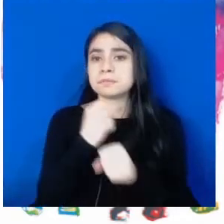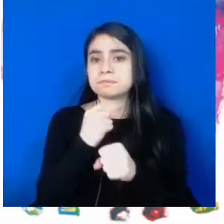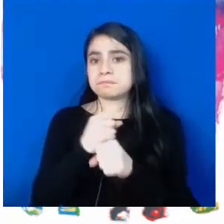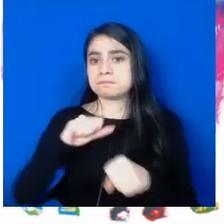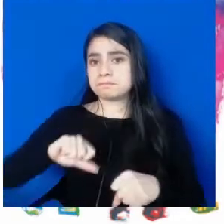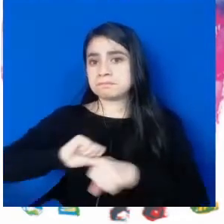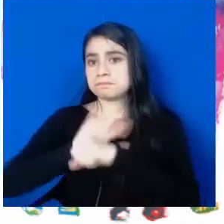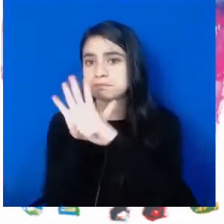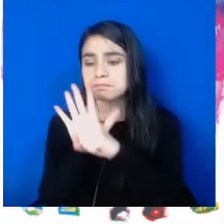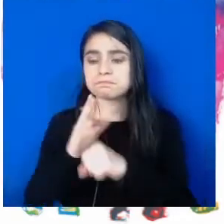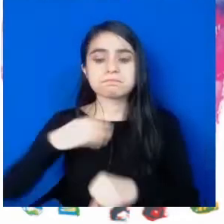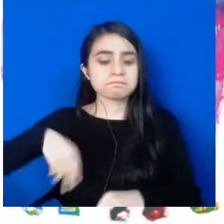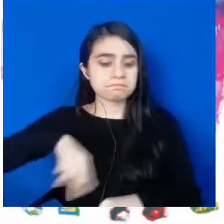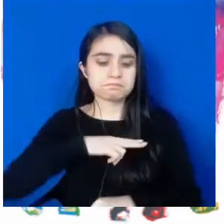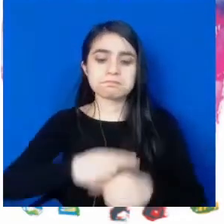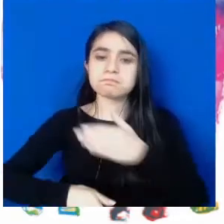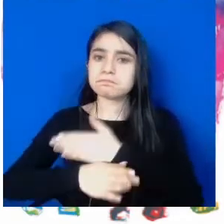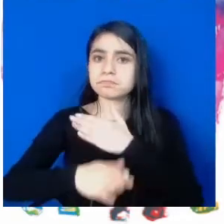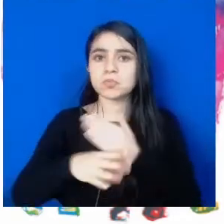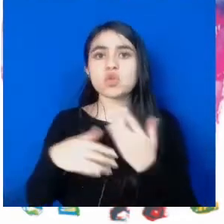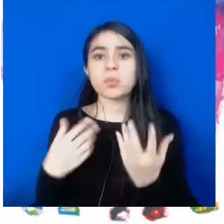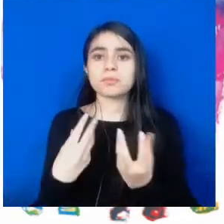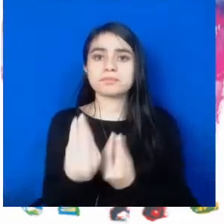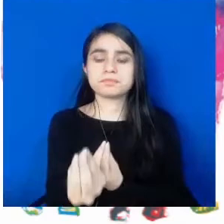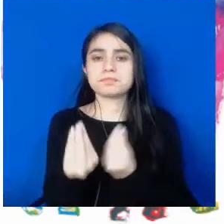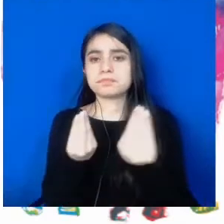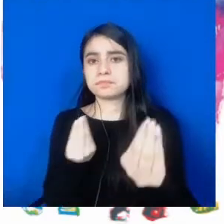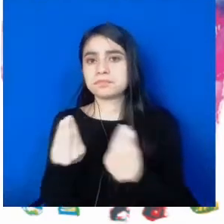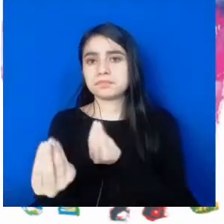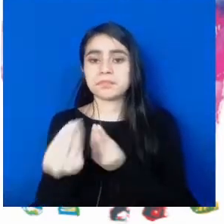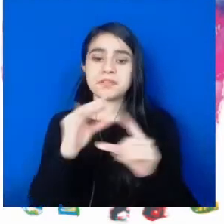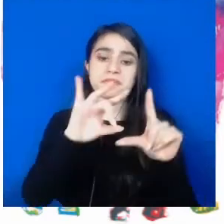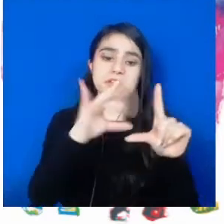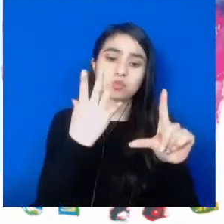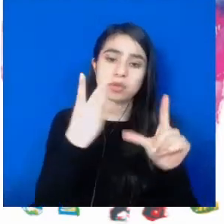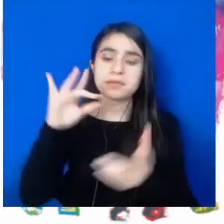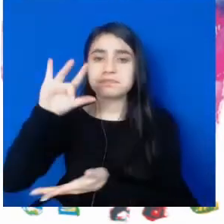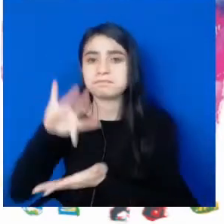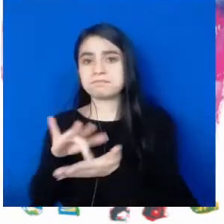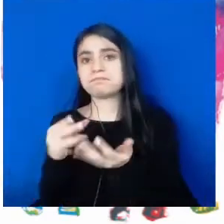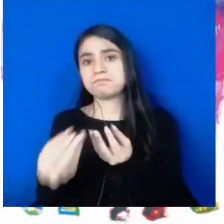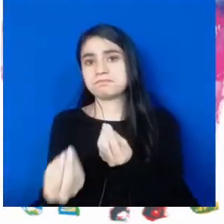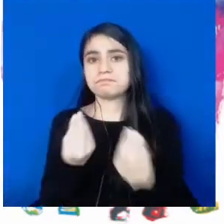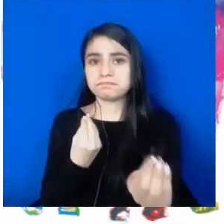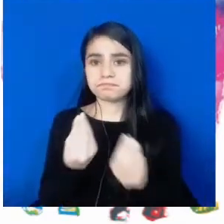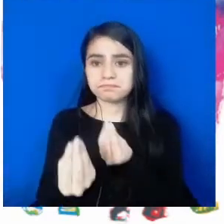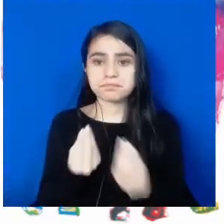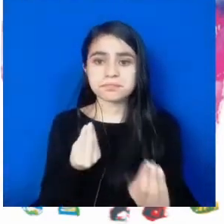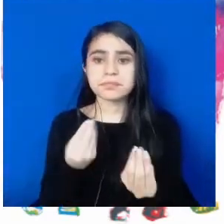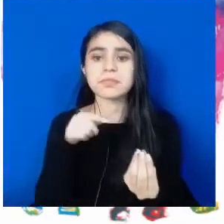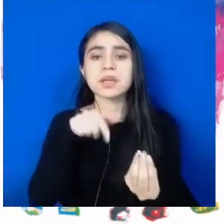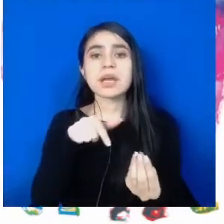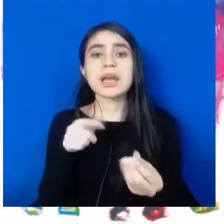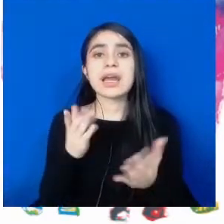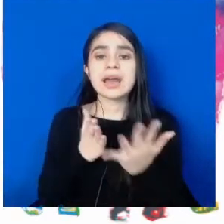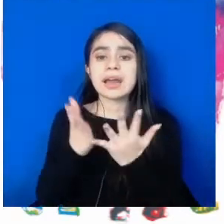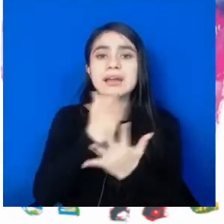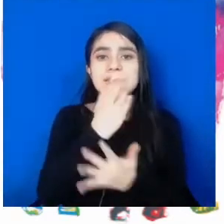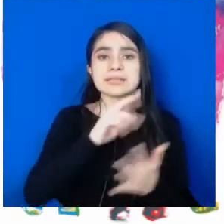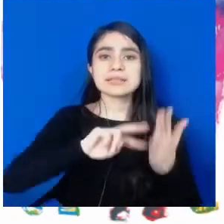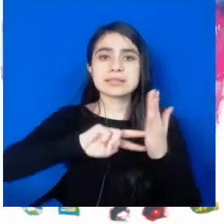en alternancia. Desde el punto de vista de las carreras técnicas y